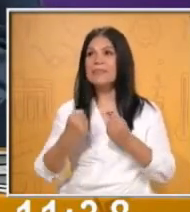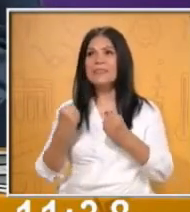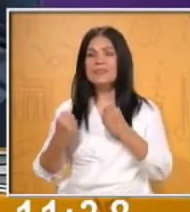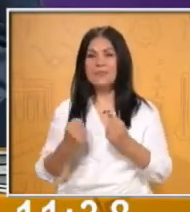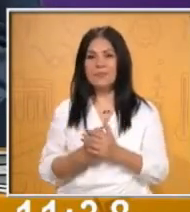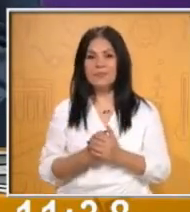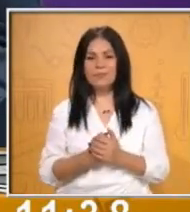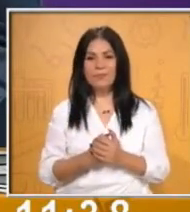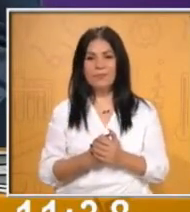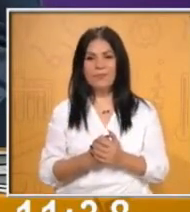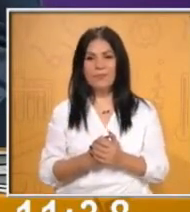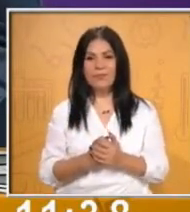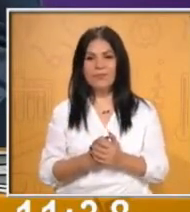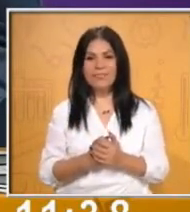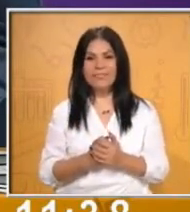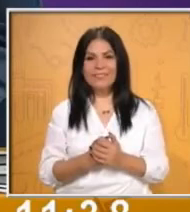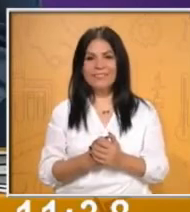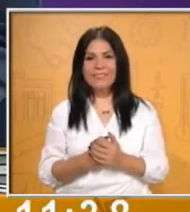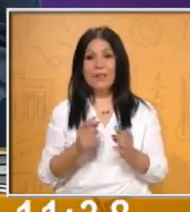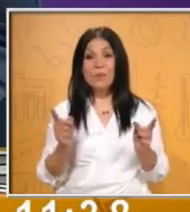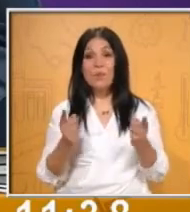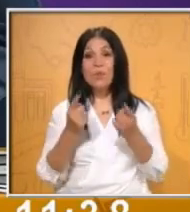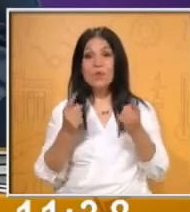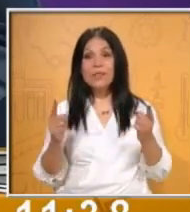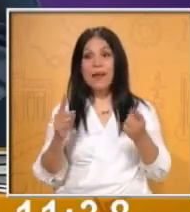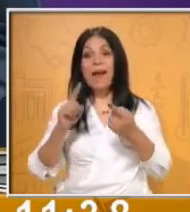Recuerda que la primer palabra es música.